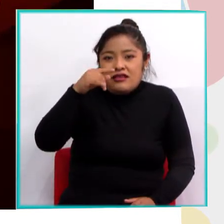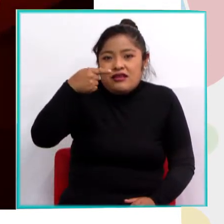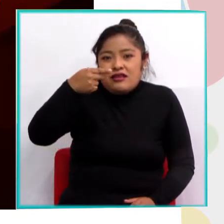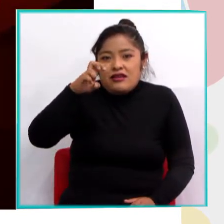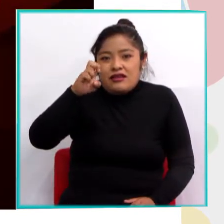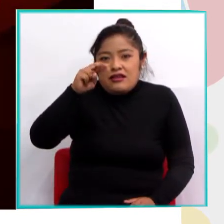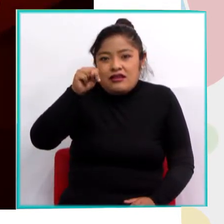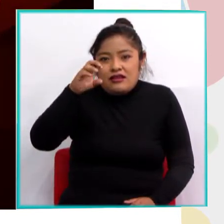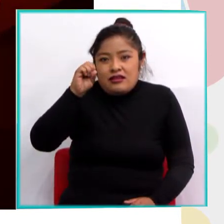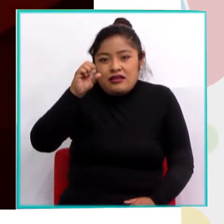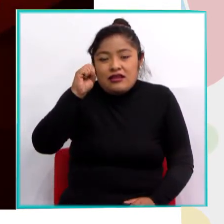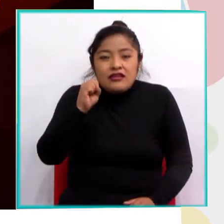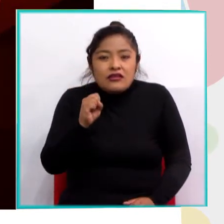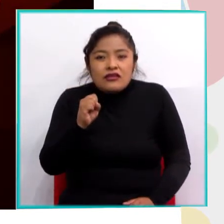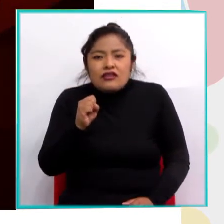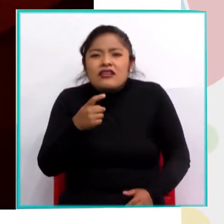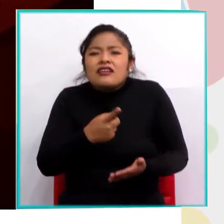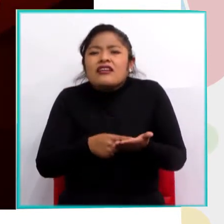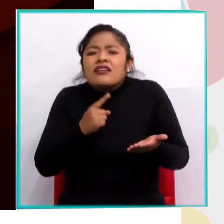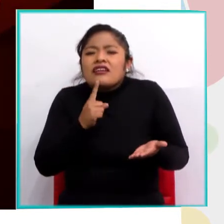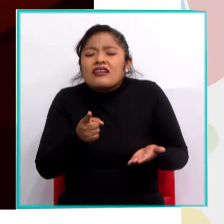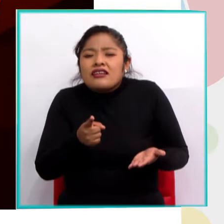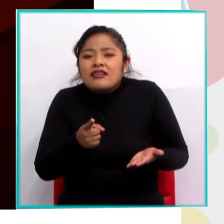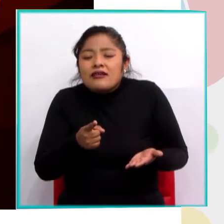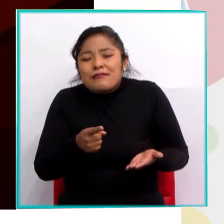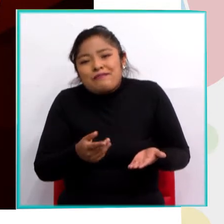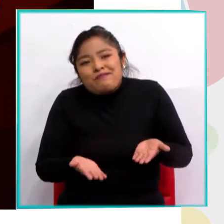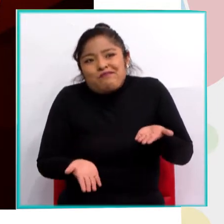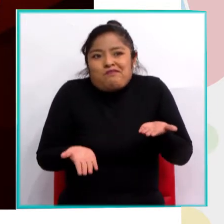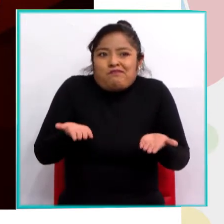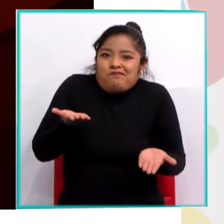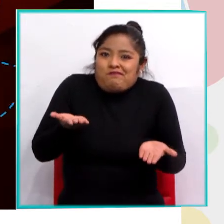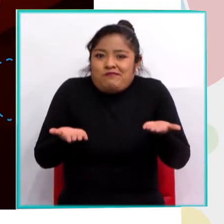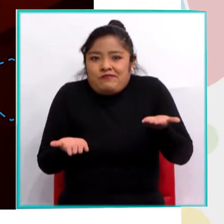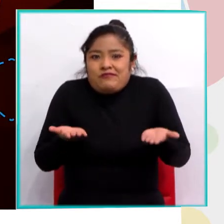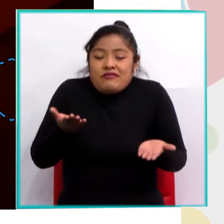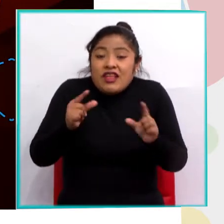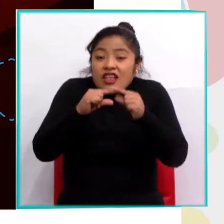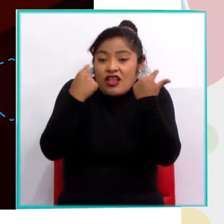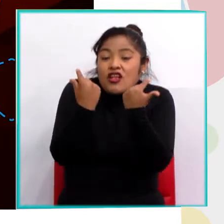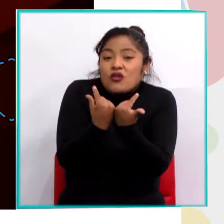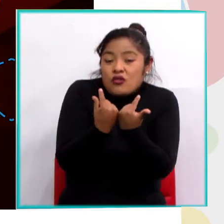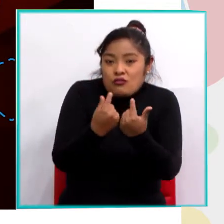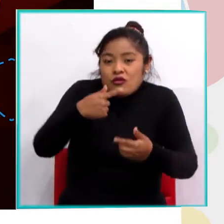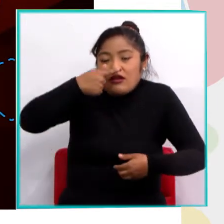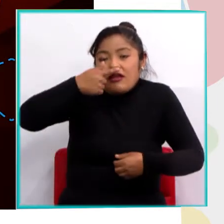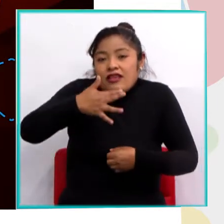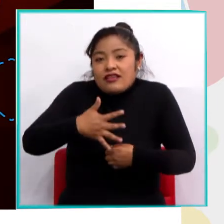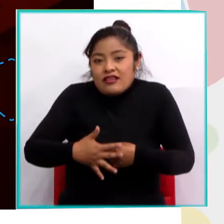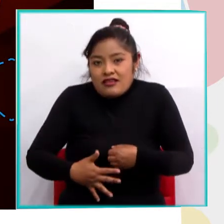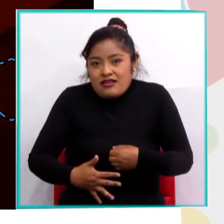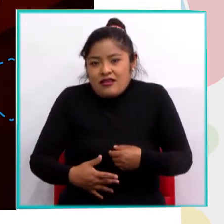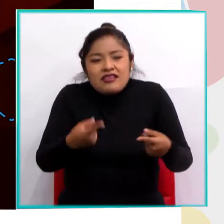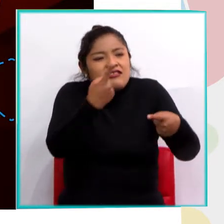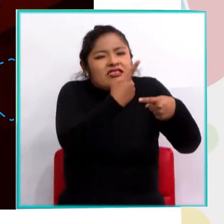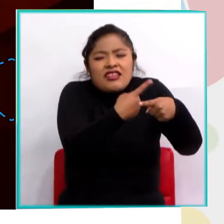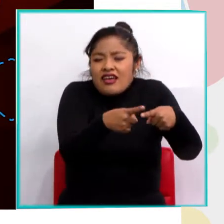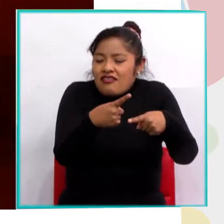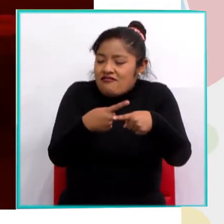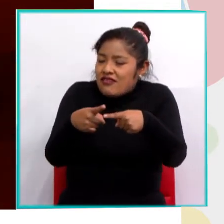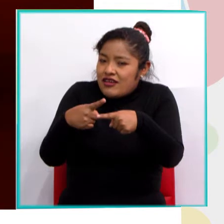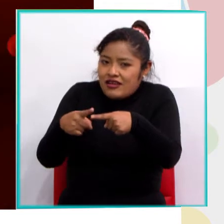Los antígenos, depende del grupo de sangre, van a ser muy diferentes.